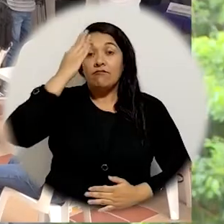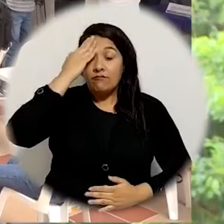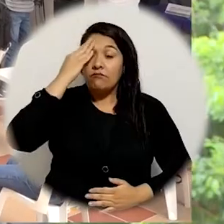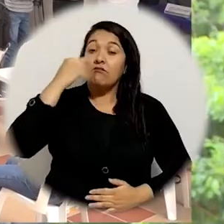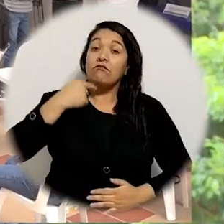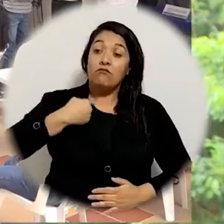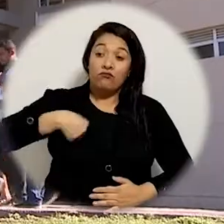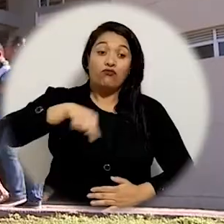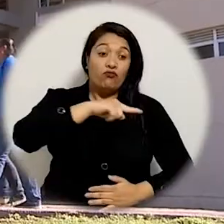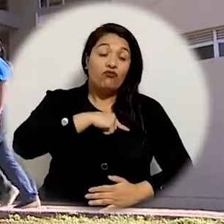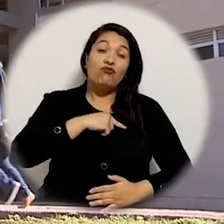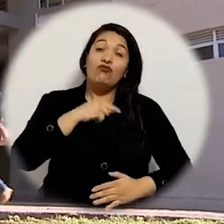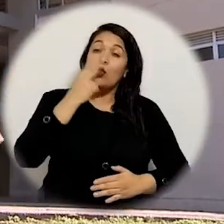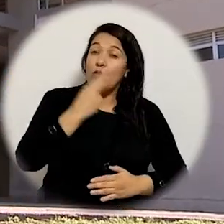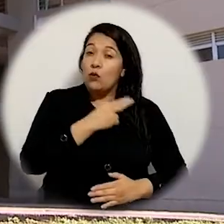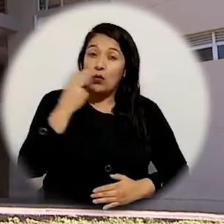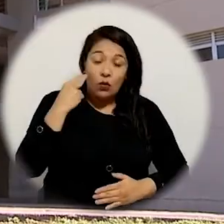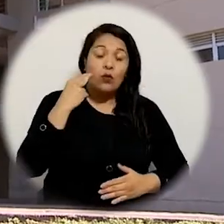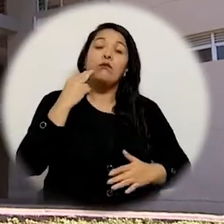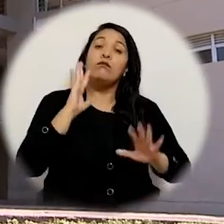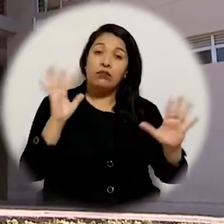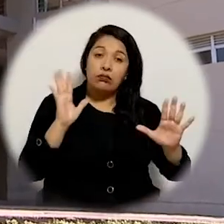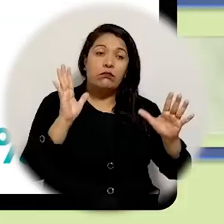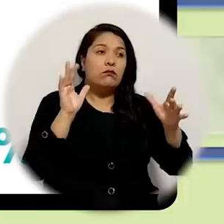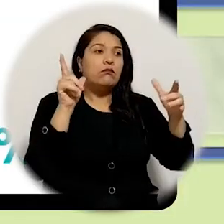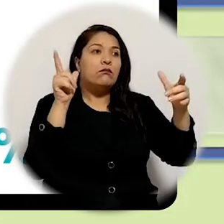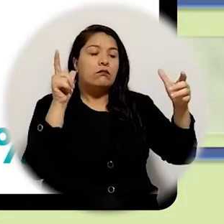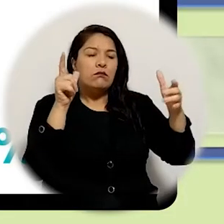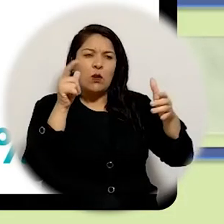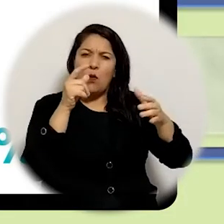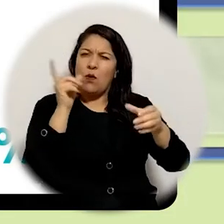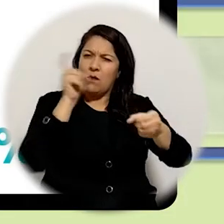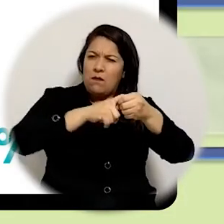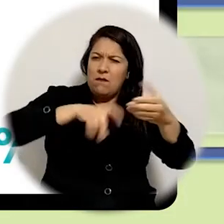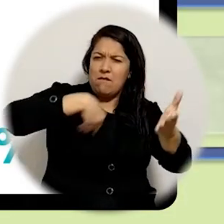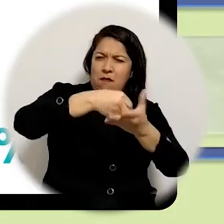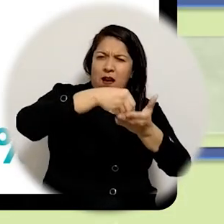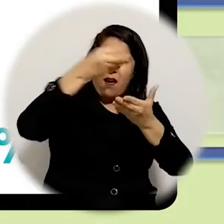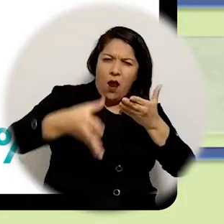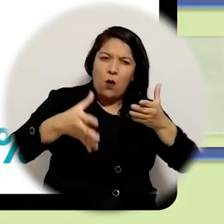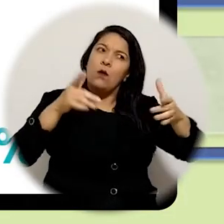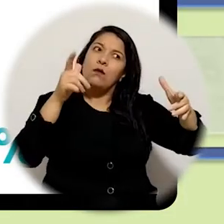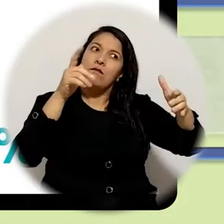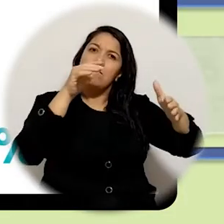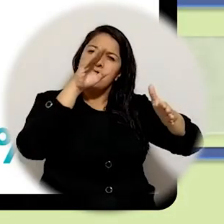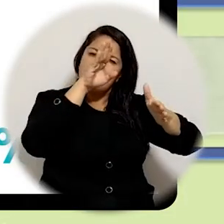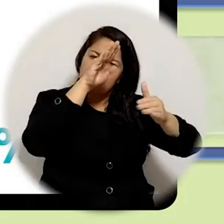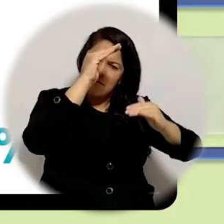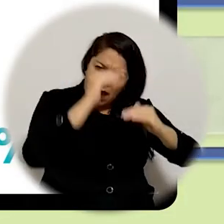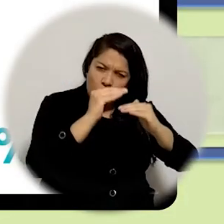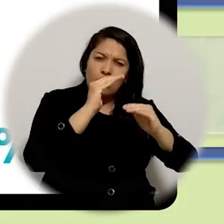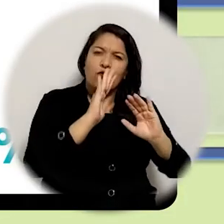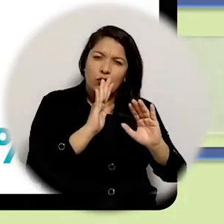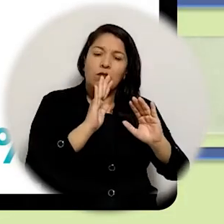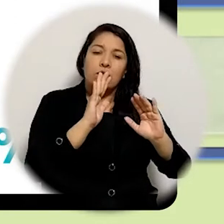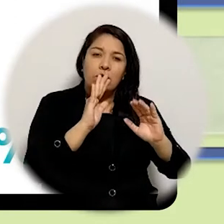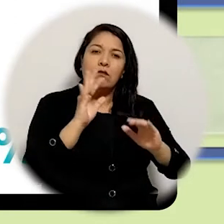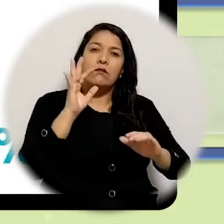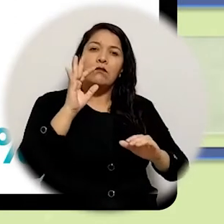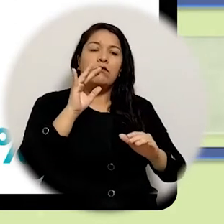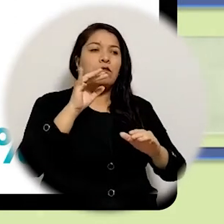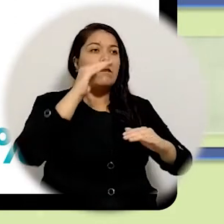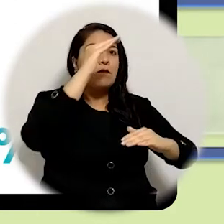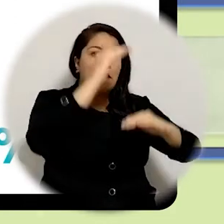nosotros nos comprometimos a bajar la matrícula para los estudiantes de grado práctica judicatura y fue de las primeras cosas que hicimos eso ha permitido al reducir la disminución de